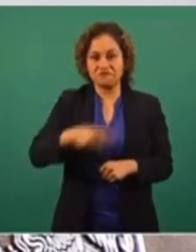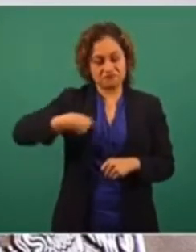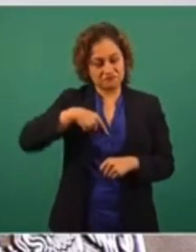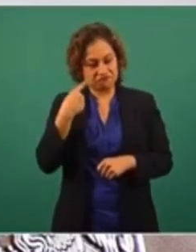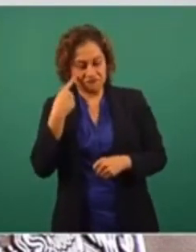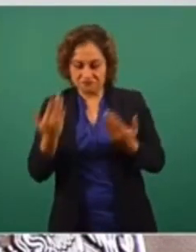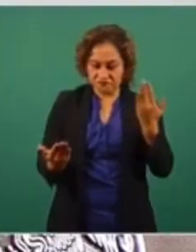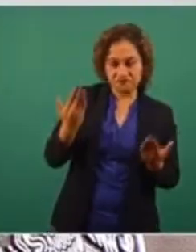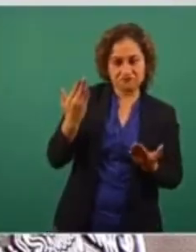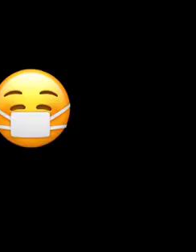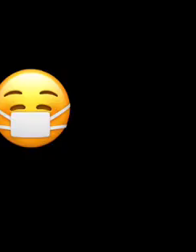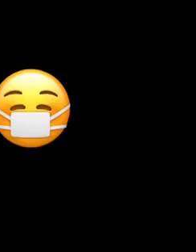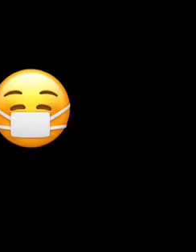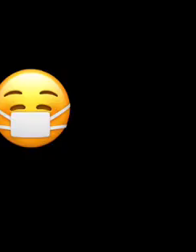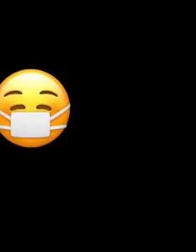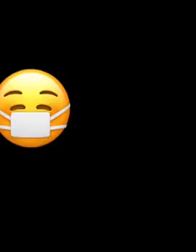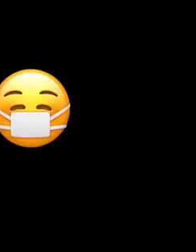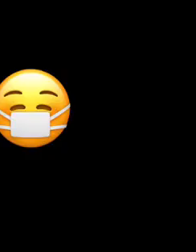tomamos. Una sabia decisión.